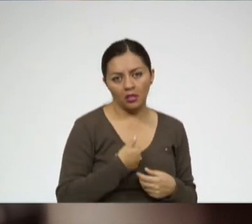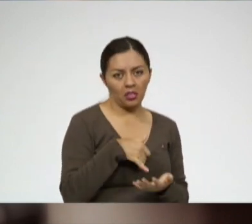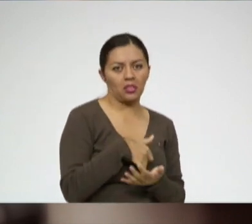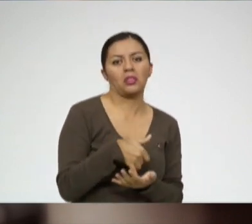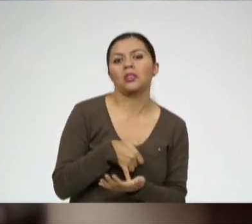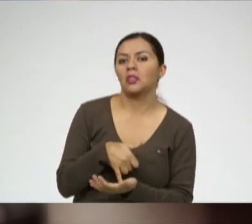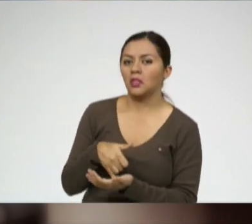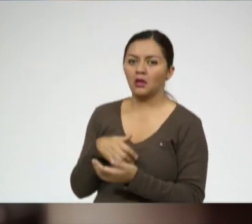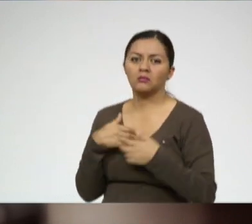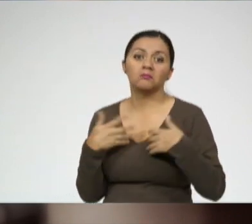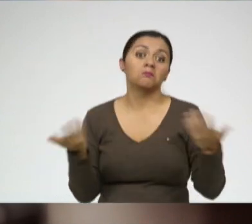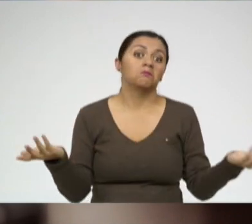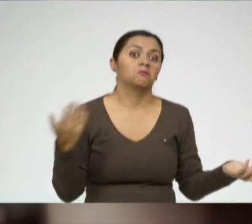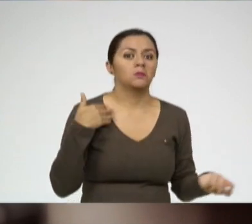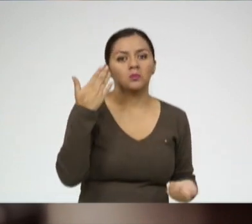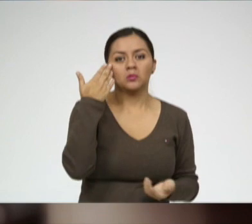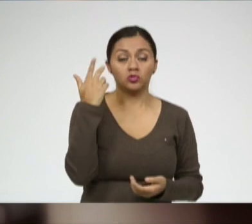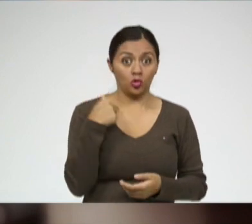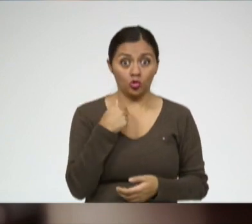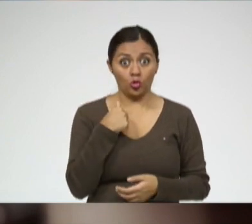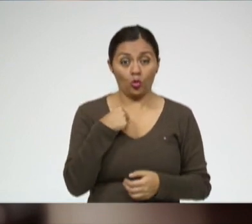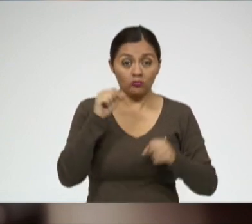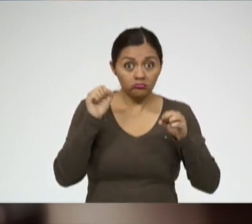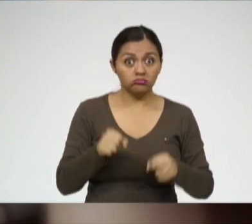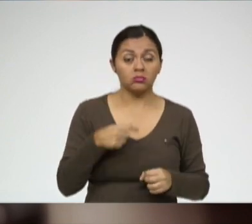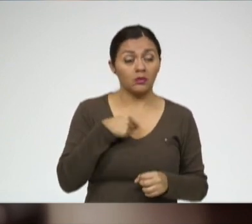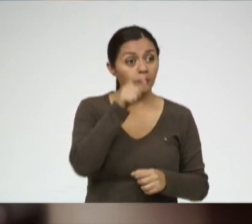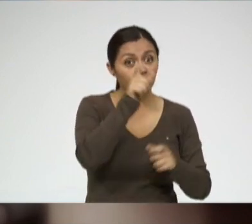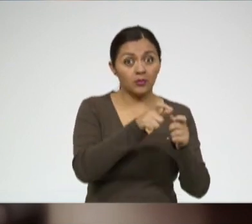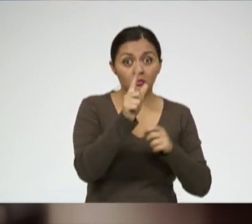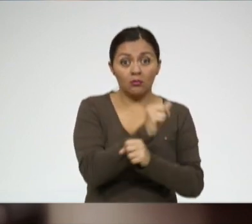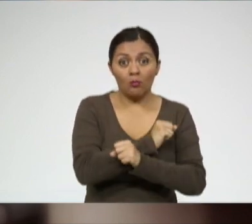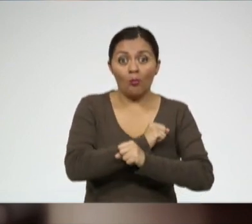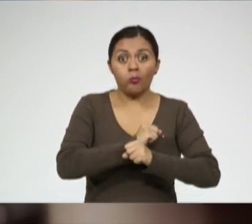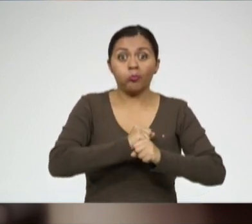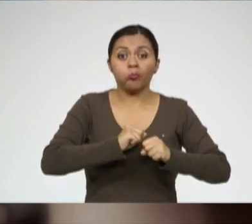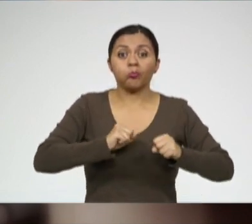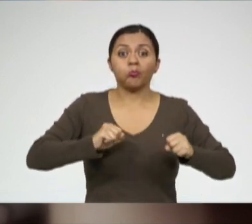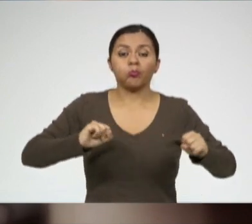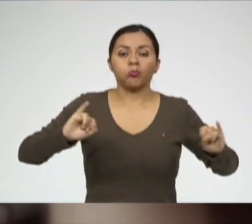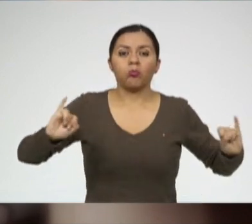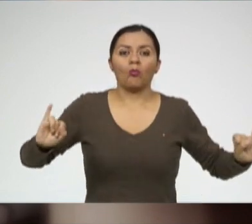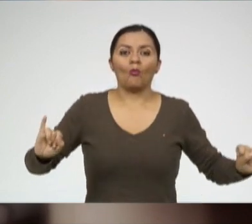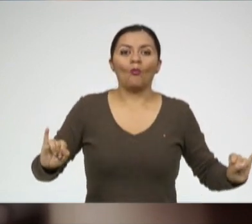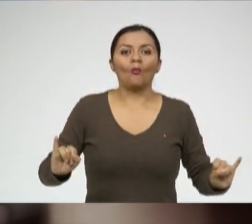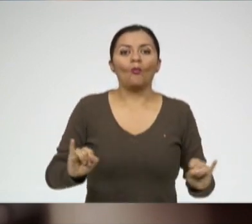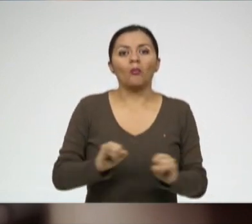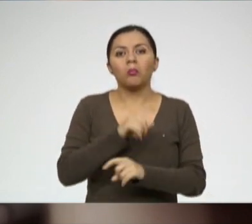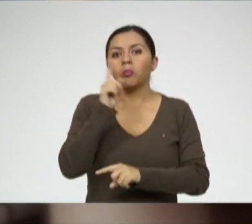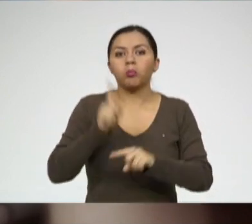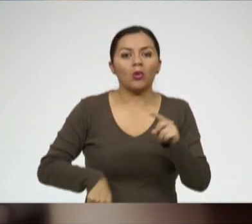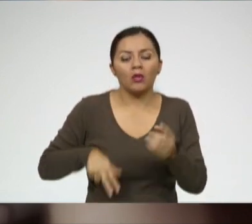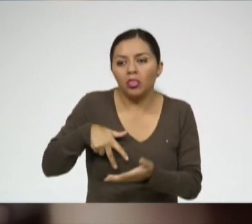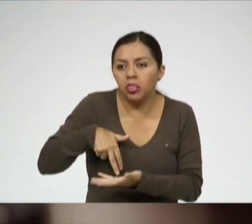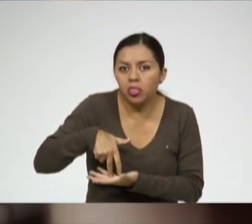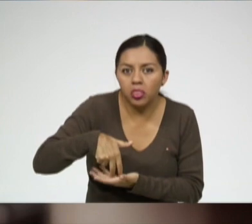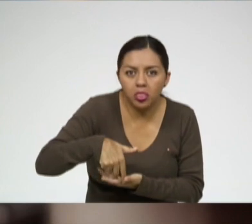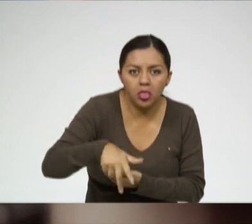personas así gorditas con sobrepeso que se cansan mucho o a veces no pueden caminar